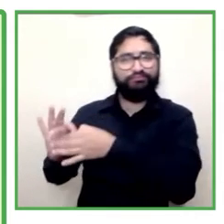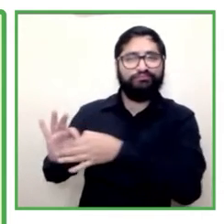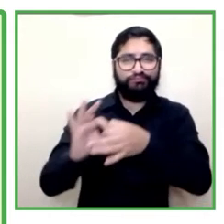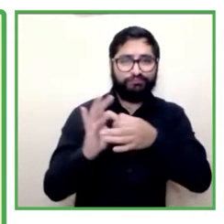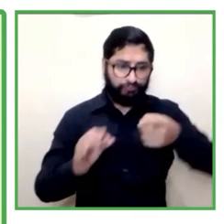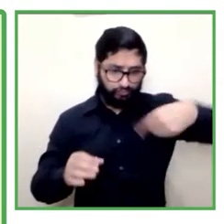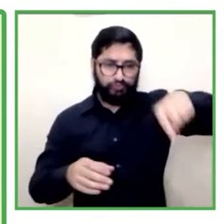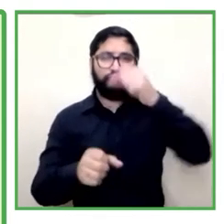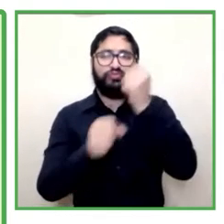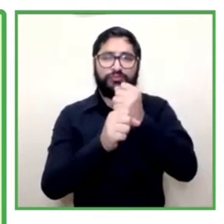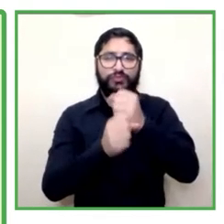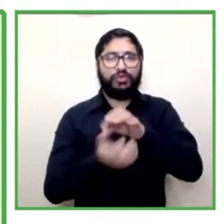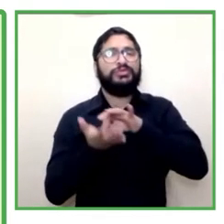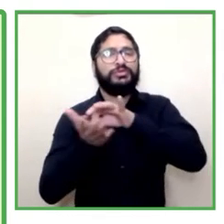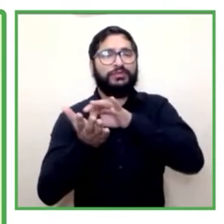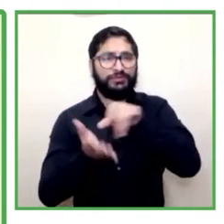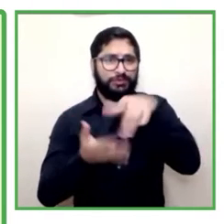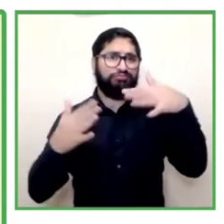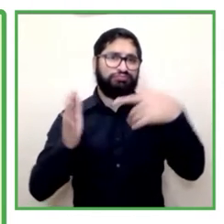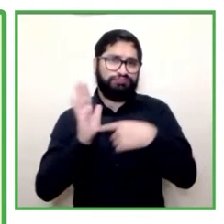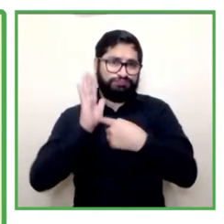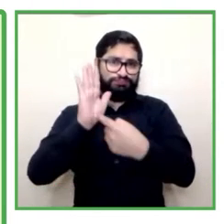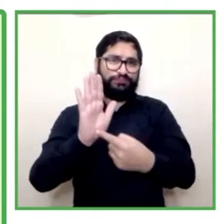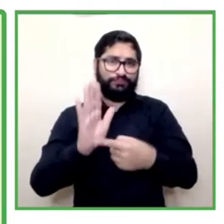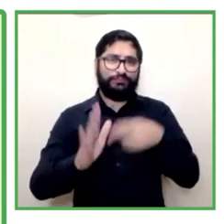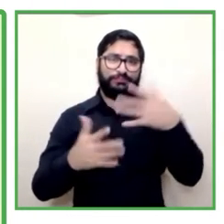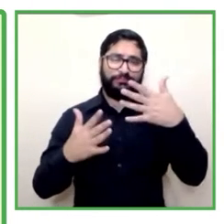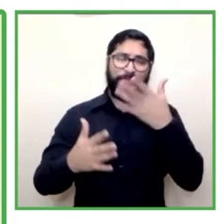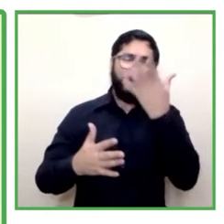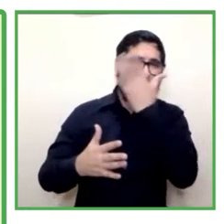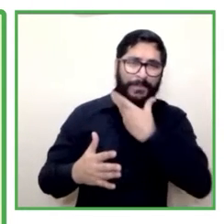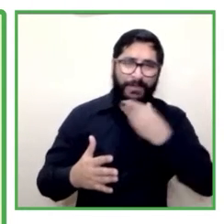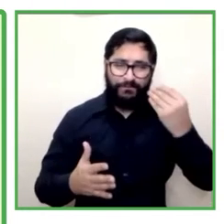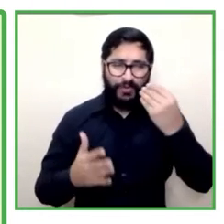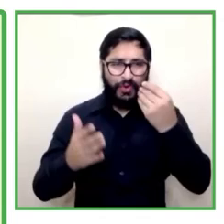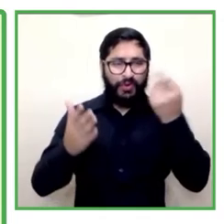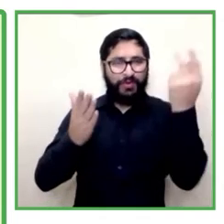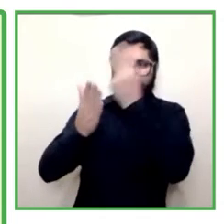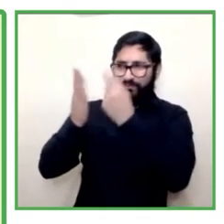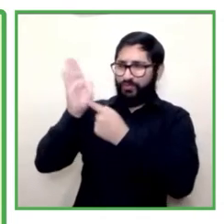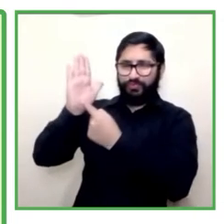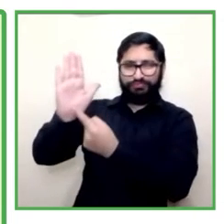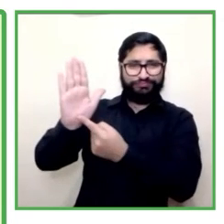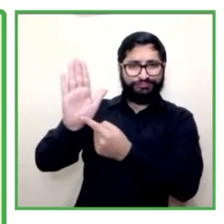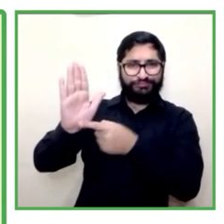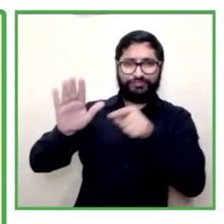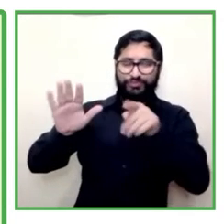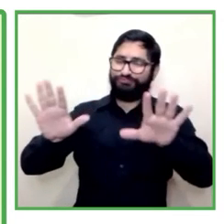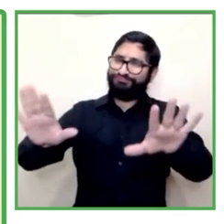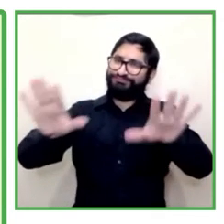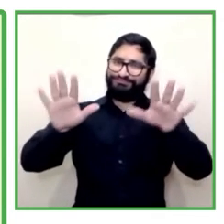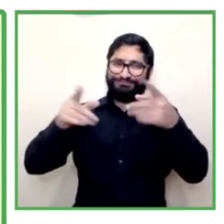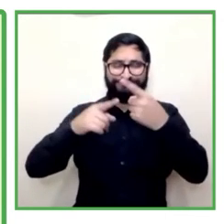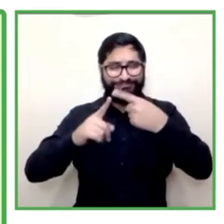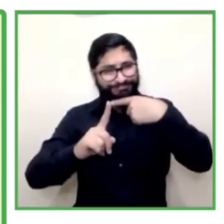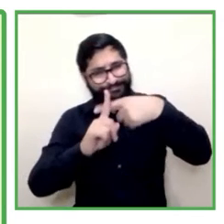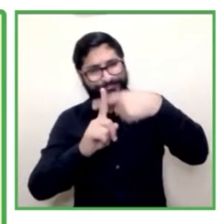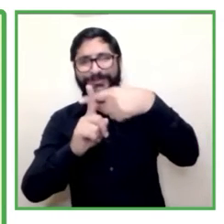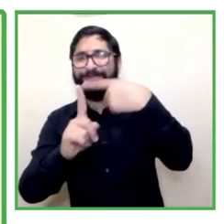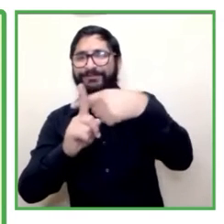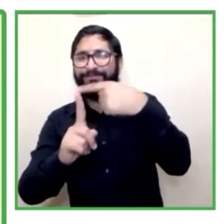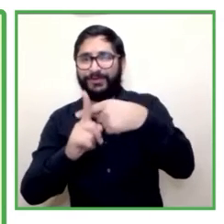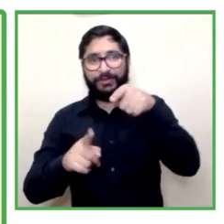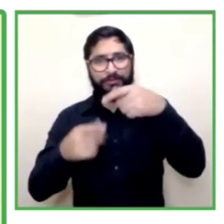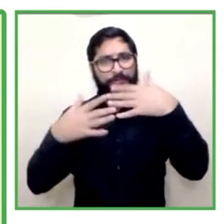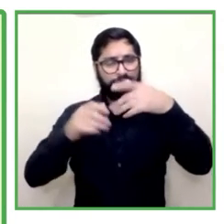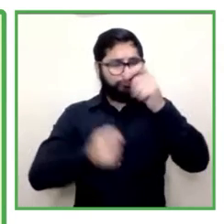linda caricatura de una mujer increíble y extraordinaria aprovechando, digamos, hacerle un honor a Quino que